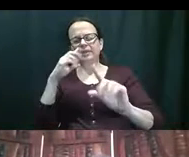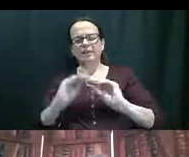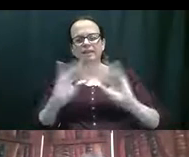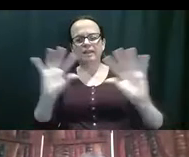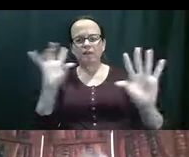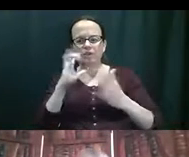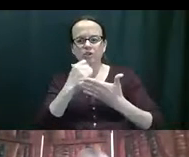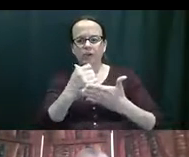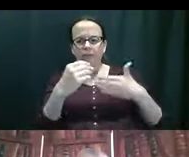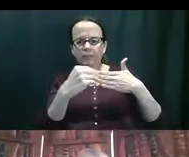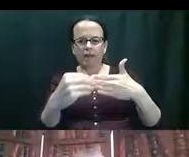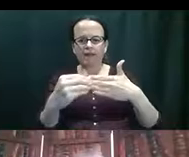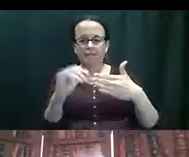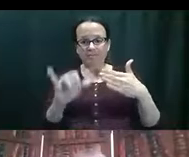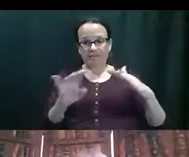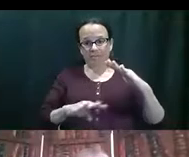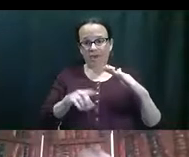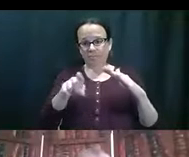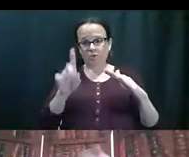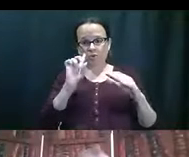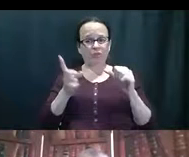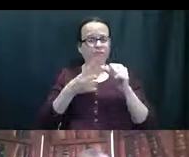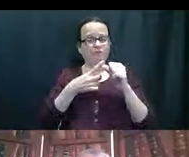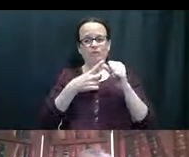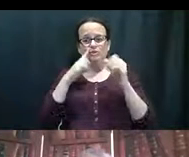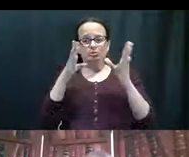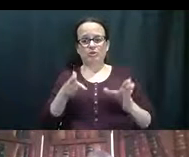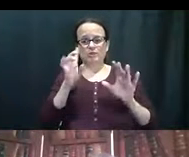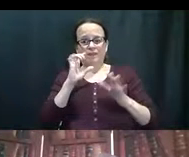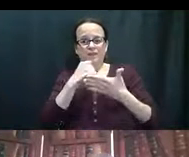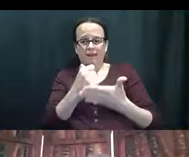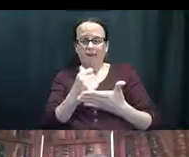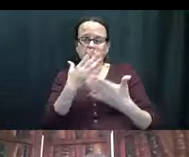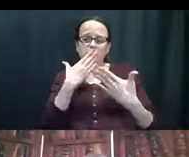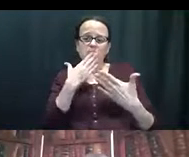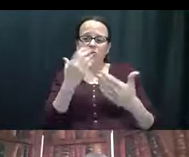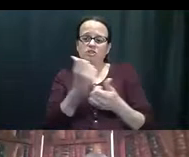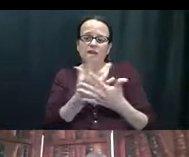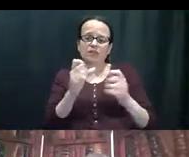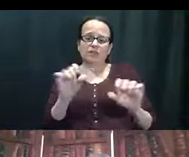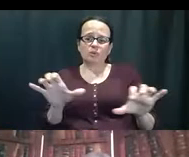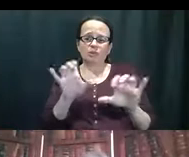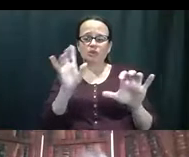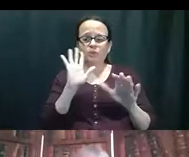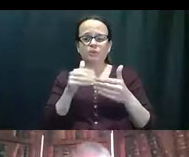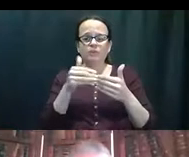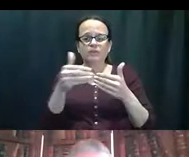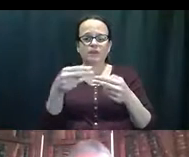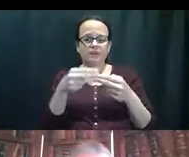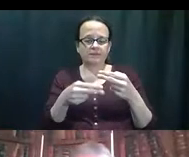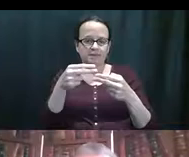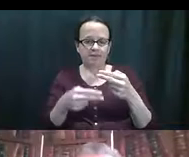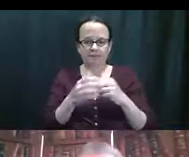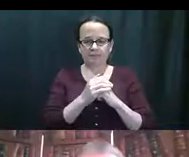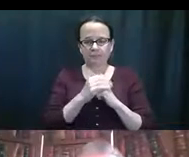externa para poder ayudarles. Usted es la primera línea de defensa, así que nosotros apreciamos todo lo que